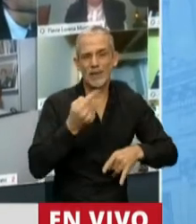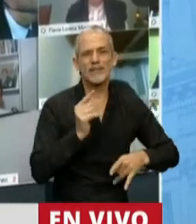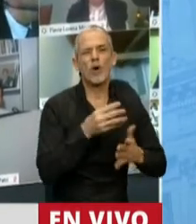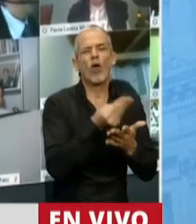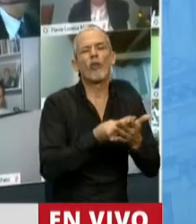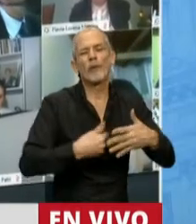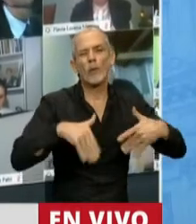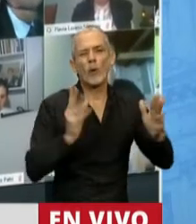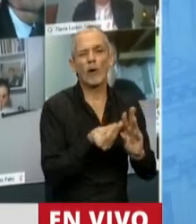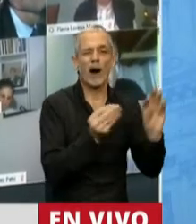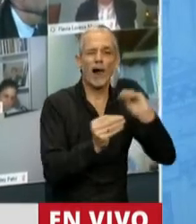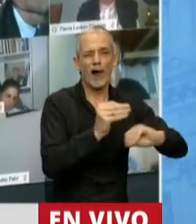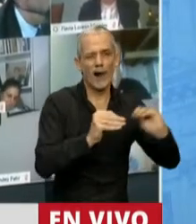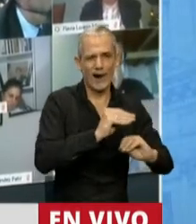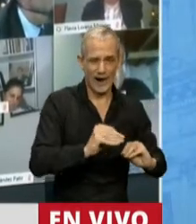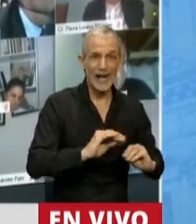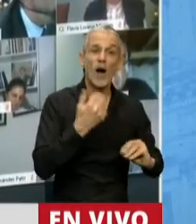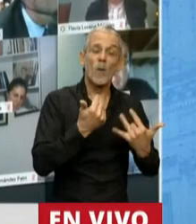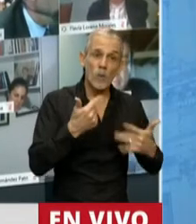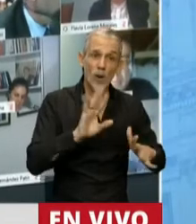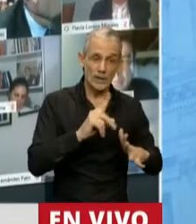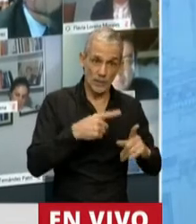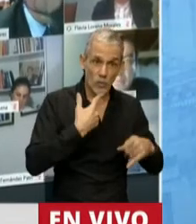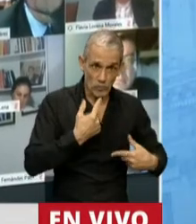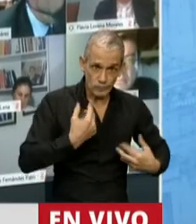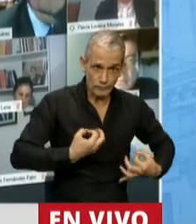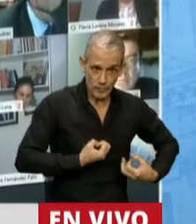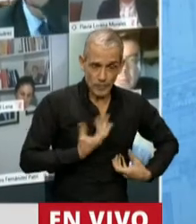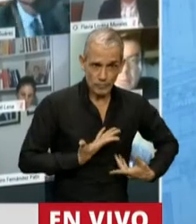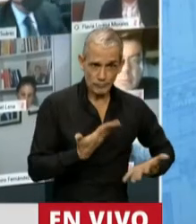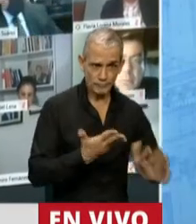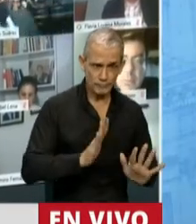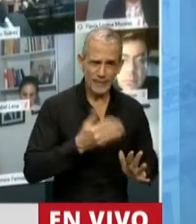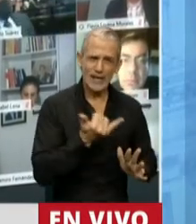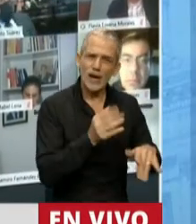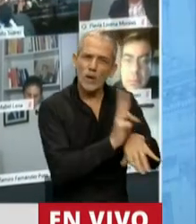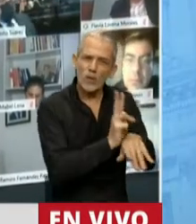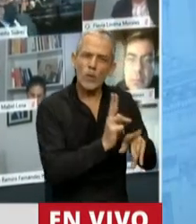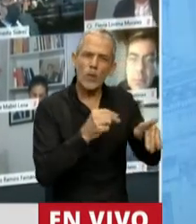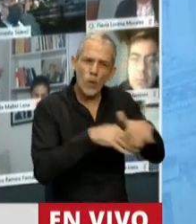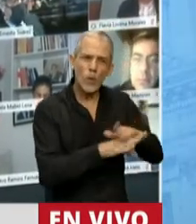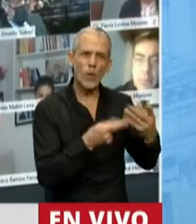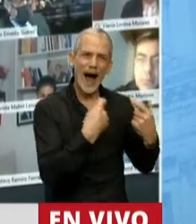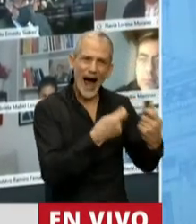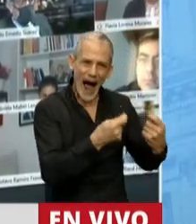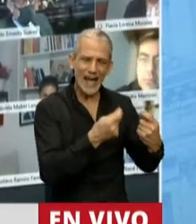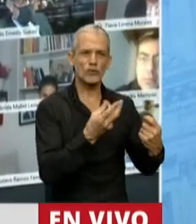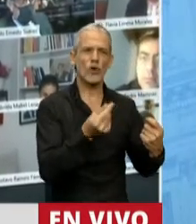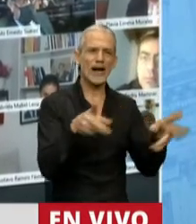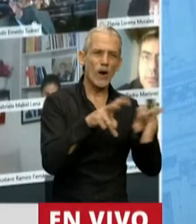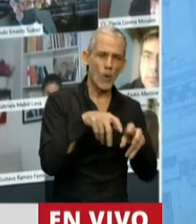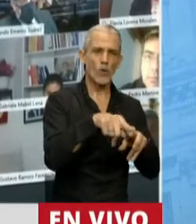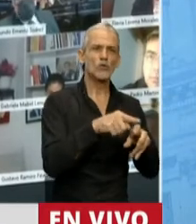dibujo, bien puede ser un ejercicio de sinceridad, de previsión de recursos y de autorización de gastos que